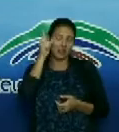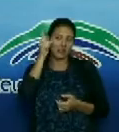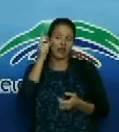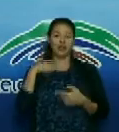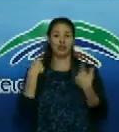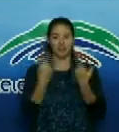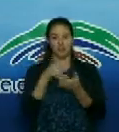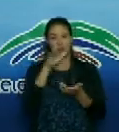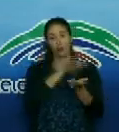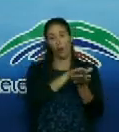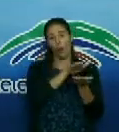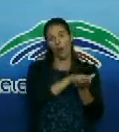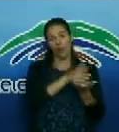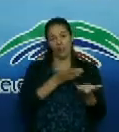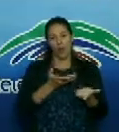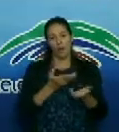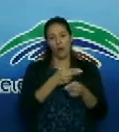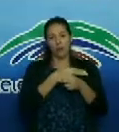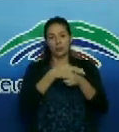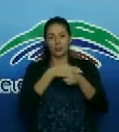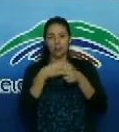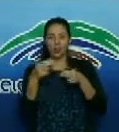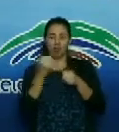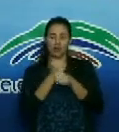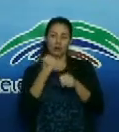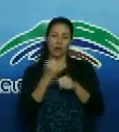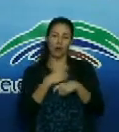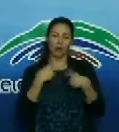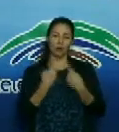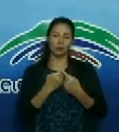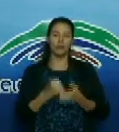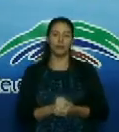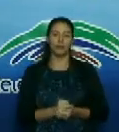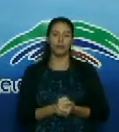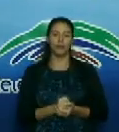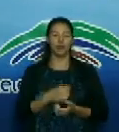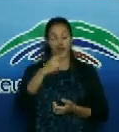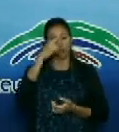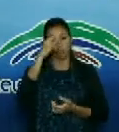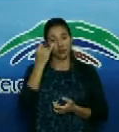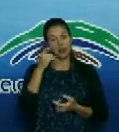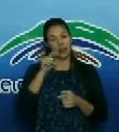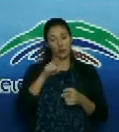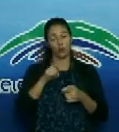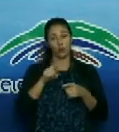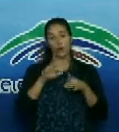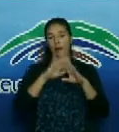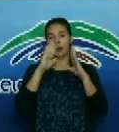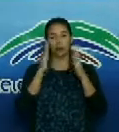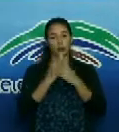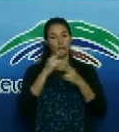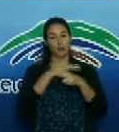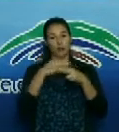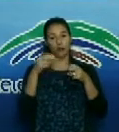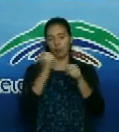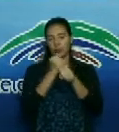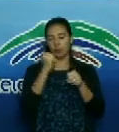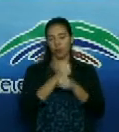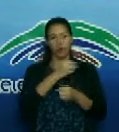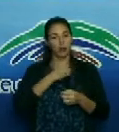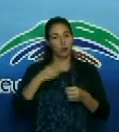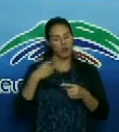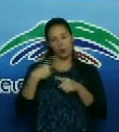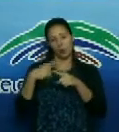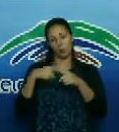historia es para la historia la labor del personal de enfermería el personal médico y este personal de servicio también que usted mencionaba ¿qué le dice la